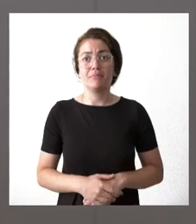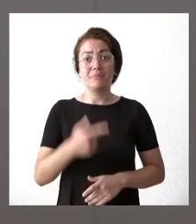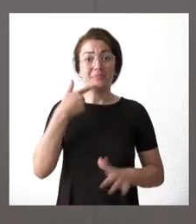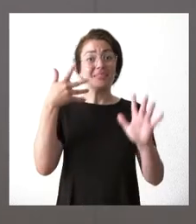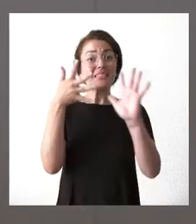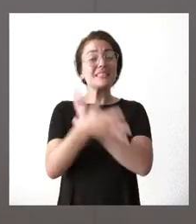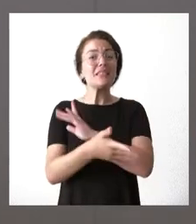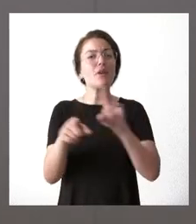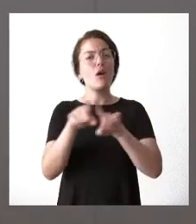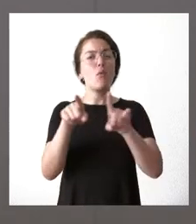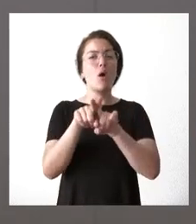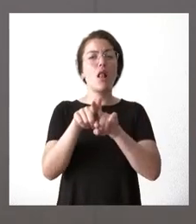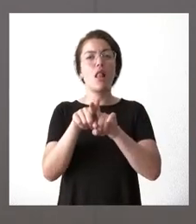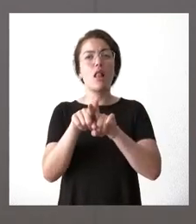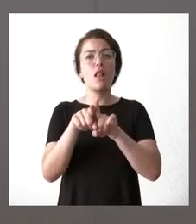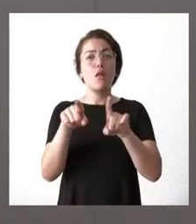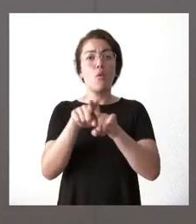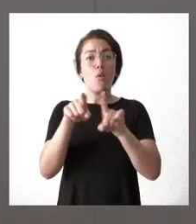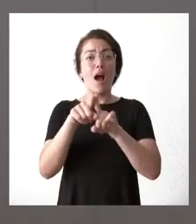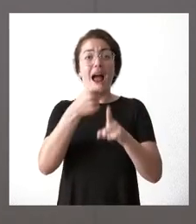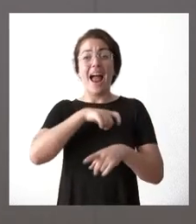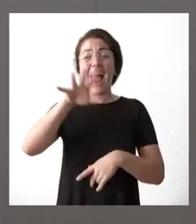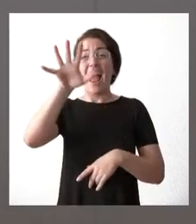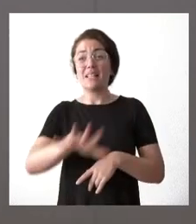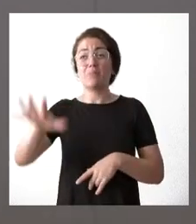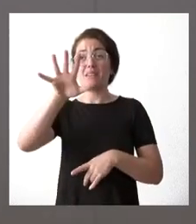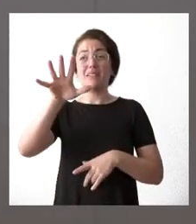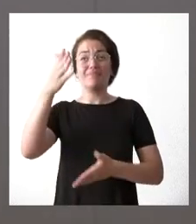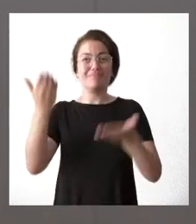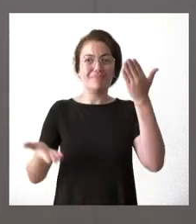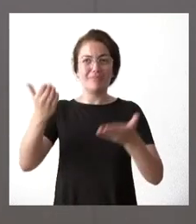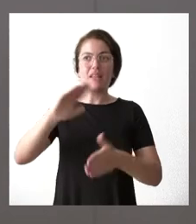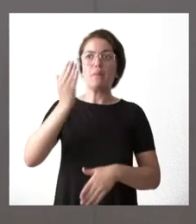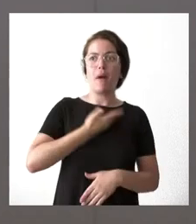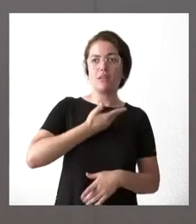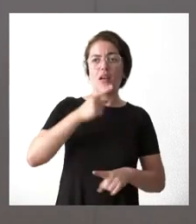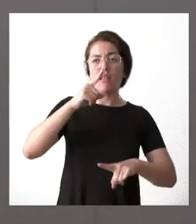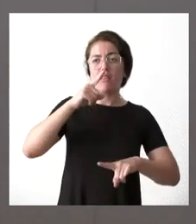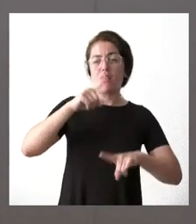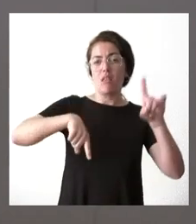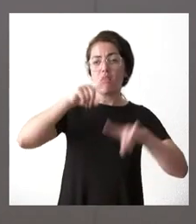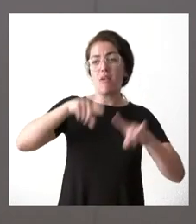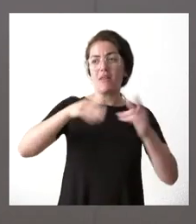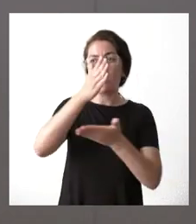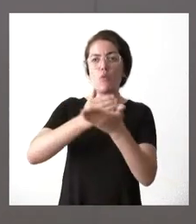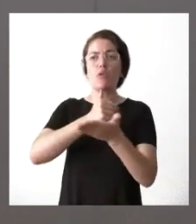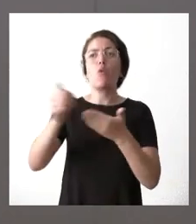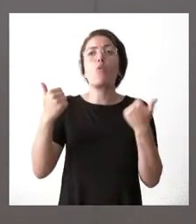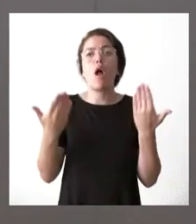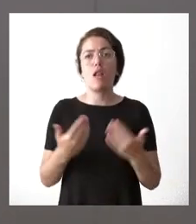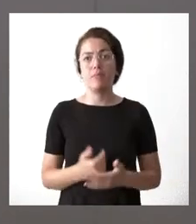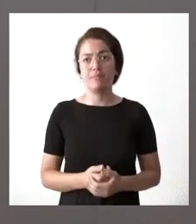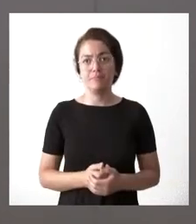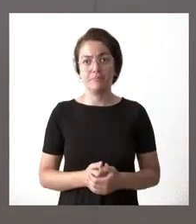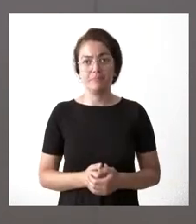de algunas materias dentro del contexto nacional tiene a su vez un diferente impacto en la inflación en función del territorio en el que estamos hablando. Esto